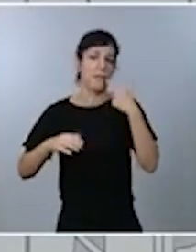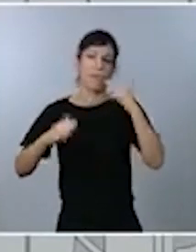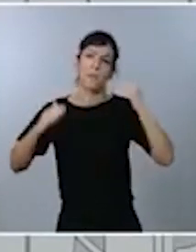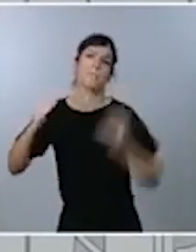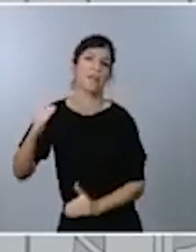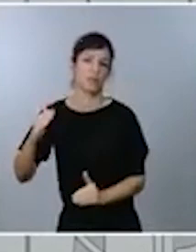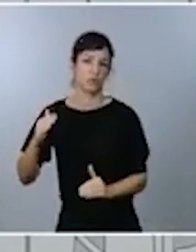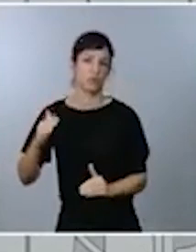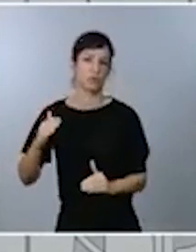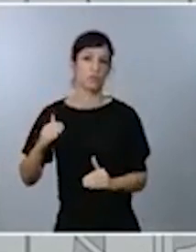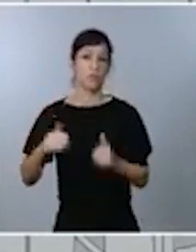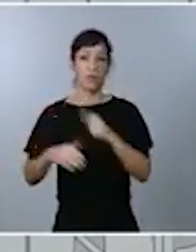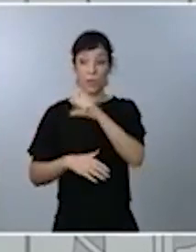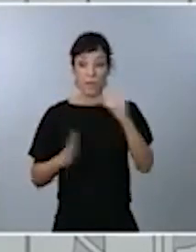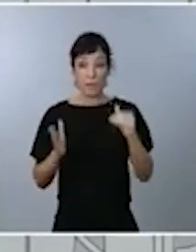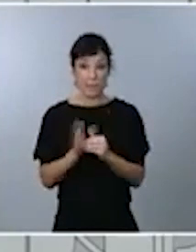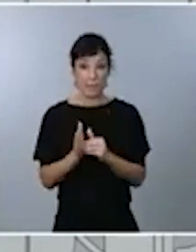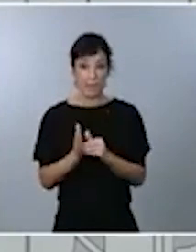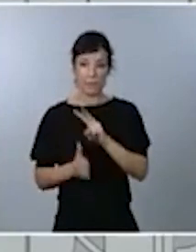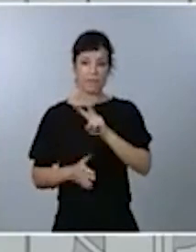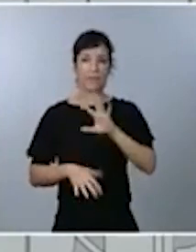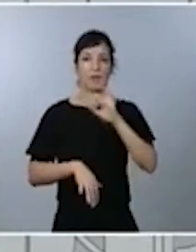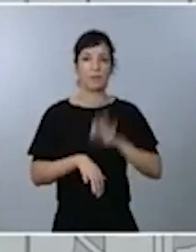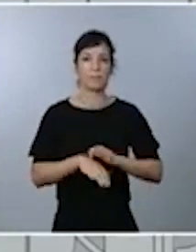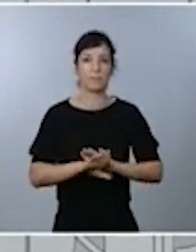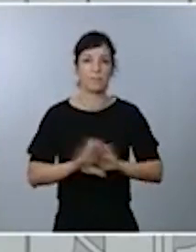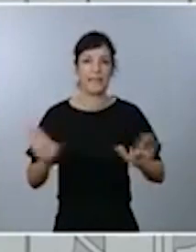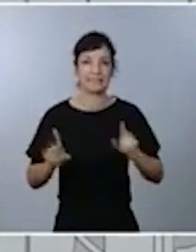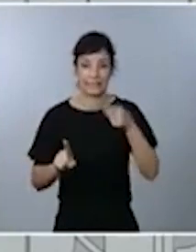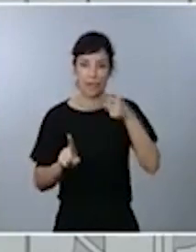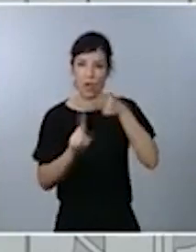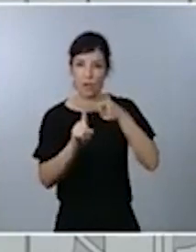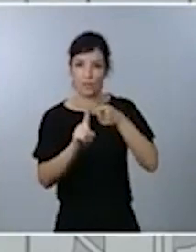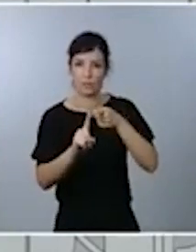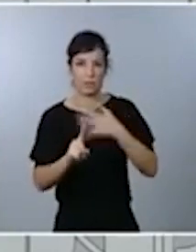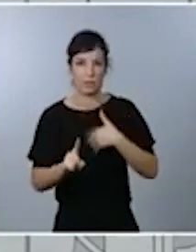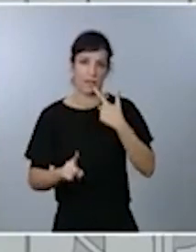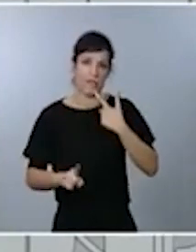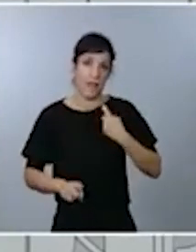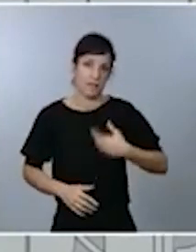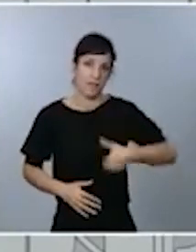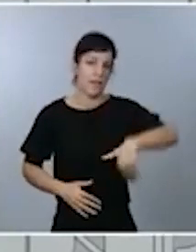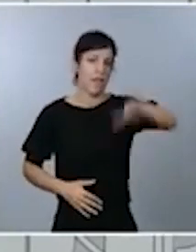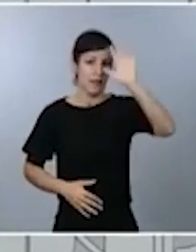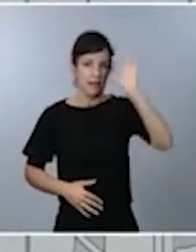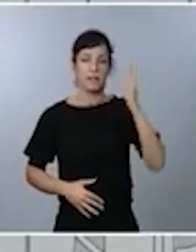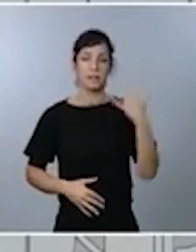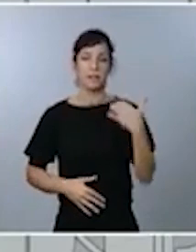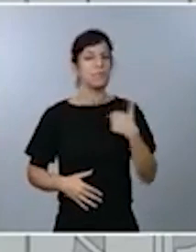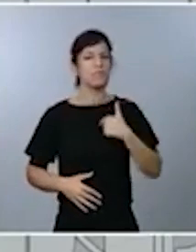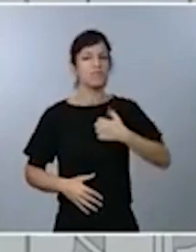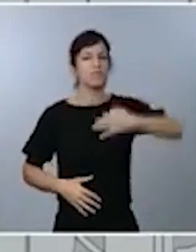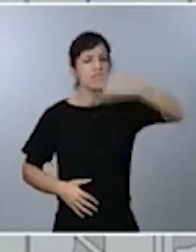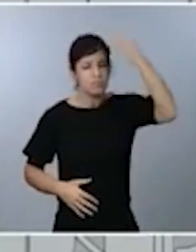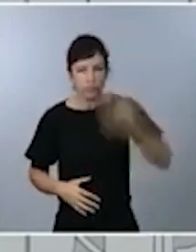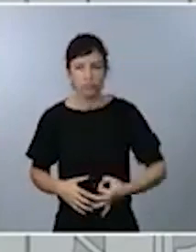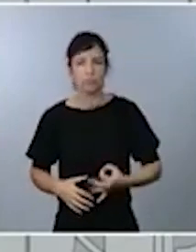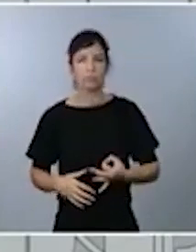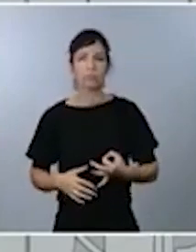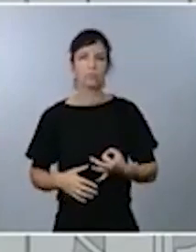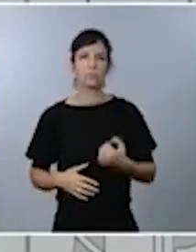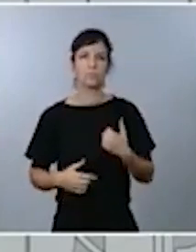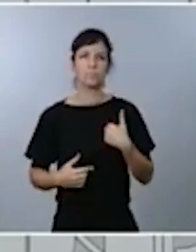.000 habitantes. Esto es, tenemos mucho camino por recorrer. Pero yo estoy convencido, persuadido,